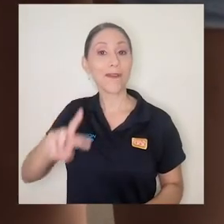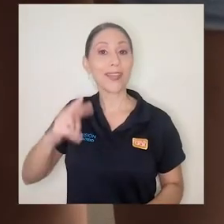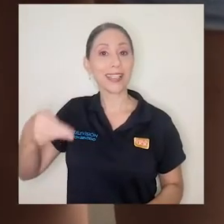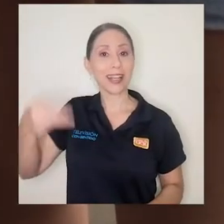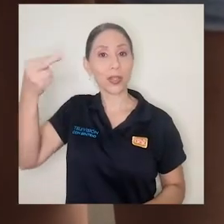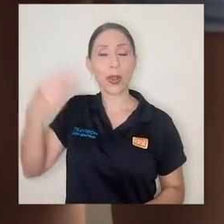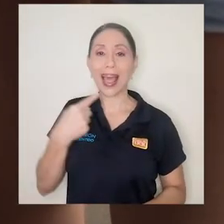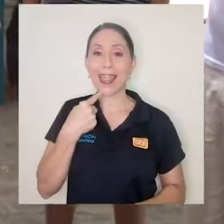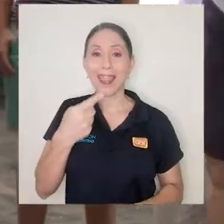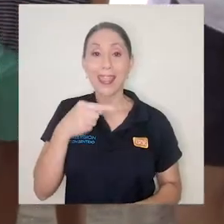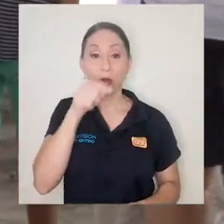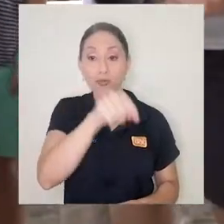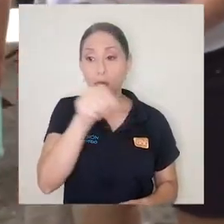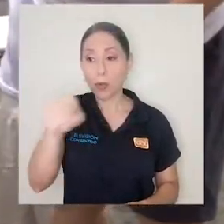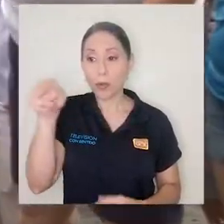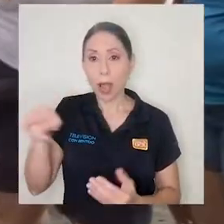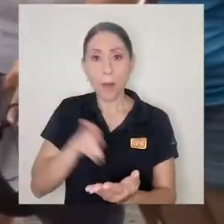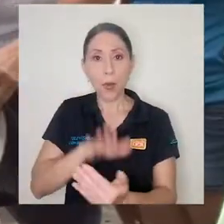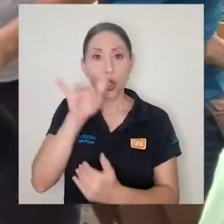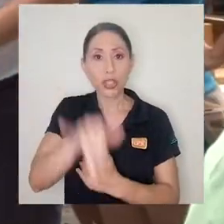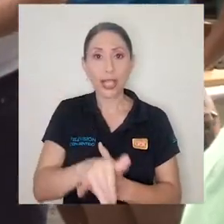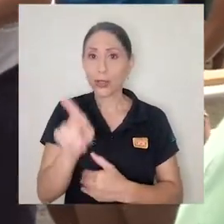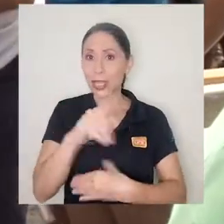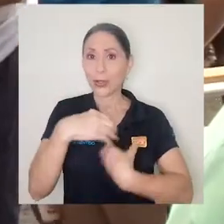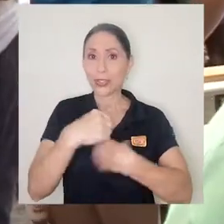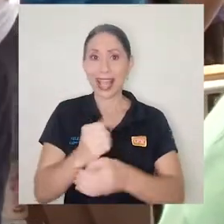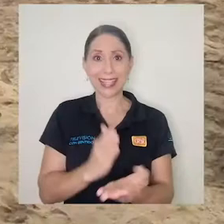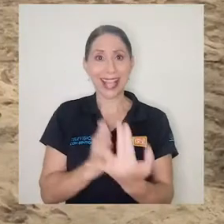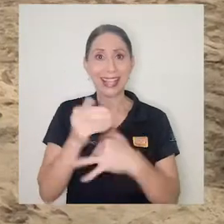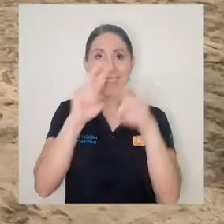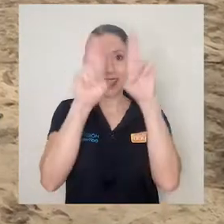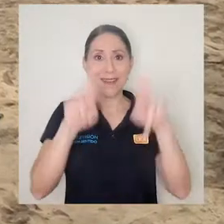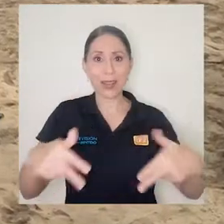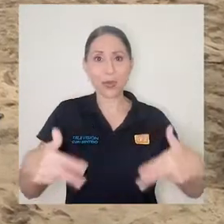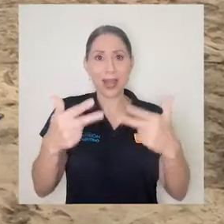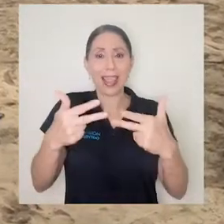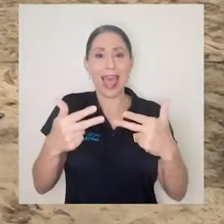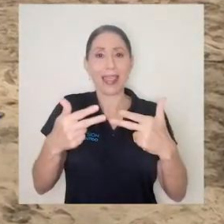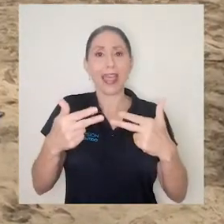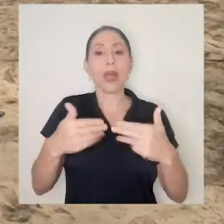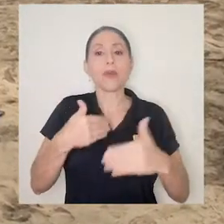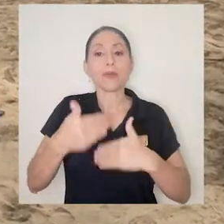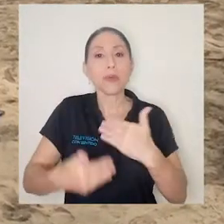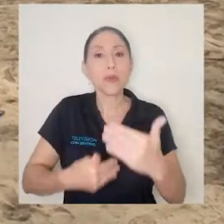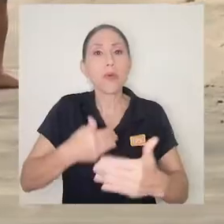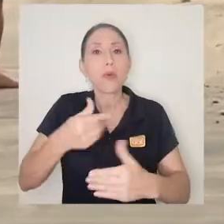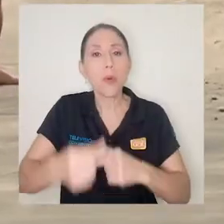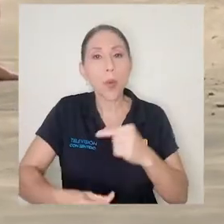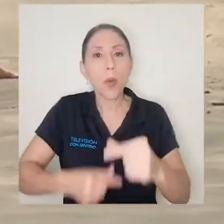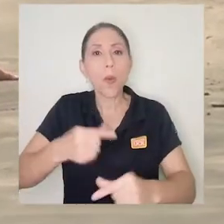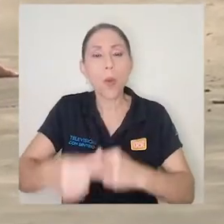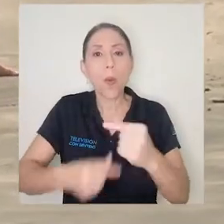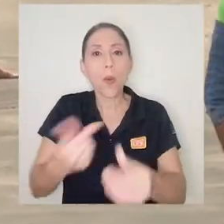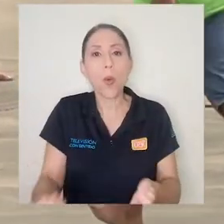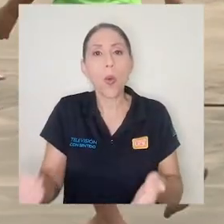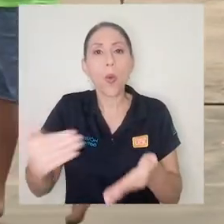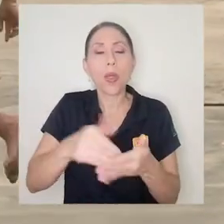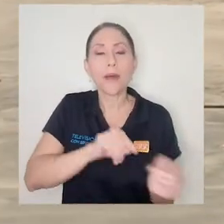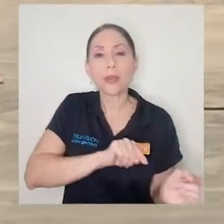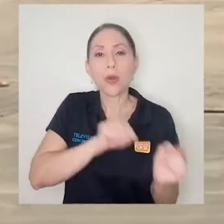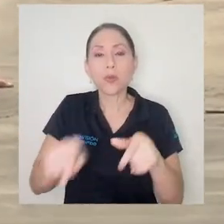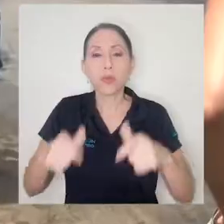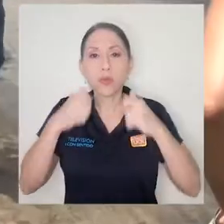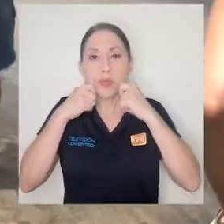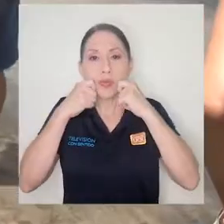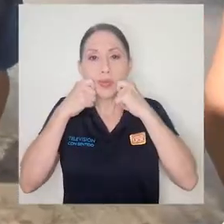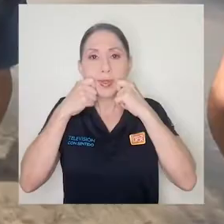mencionó que aquellos proyectos que no son virtualizables se irán retomando en presencialidad gradualmente, siempre y